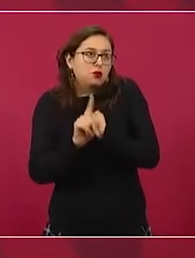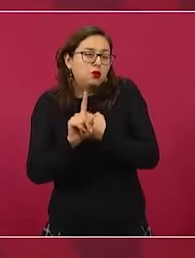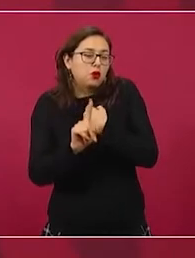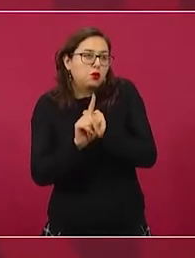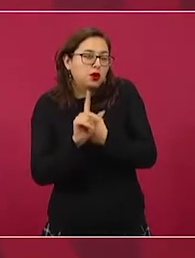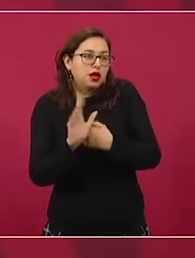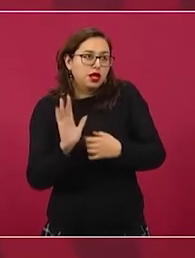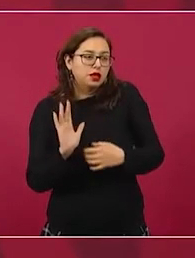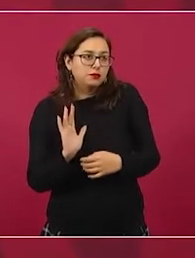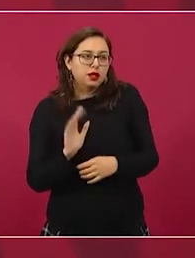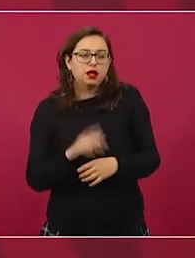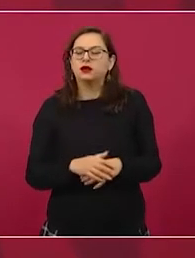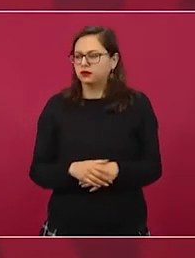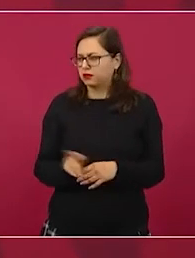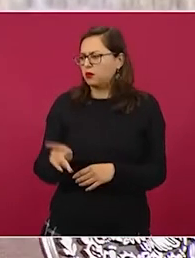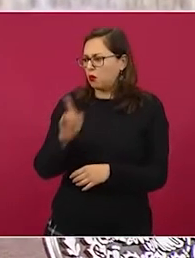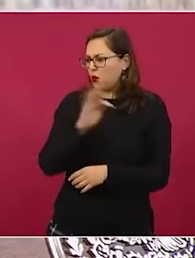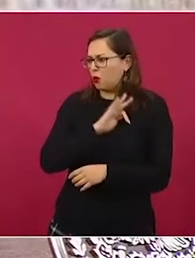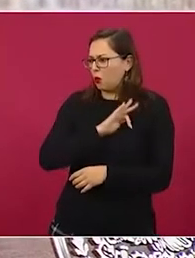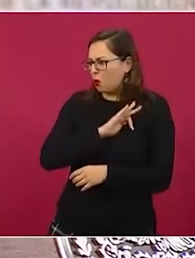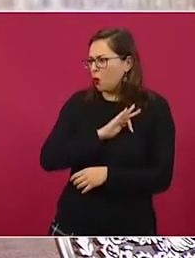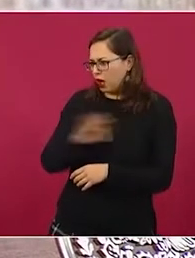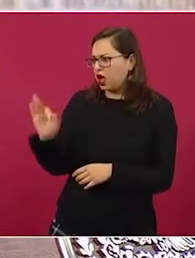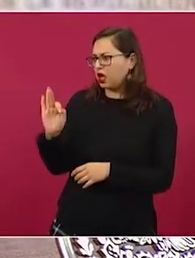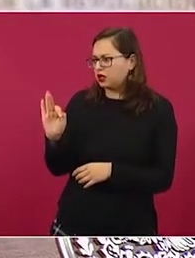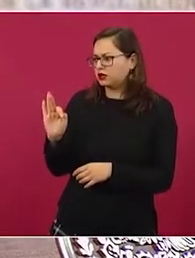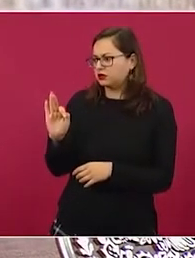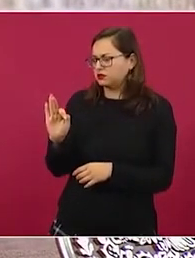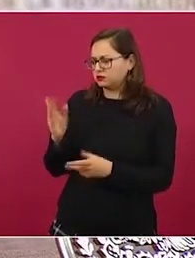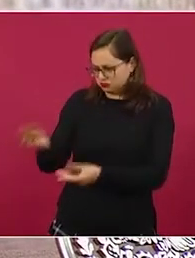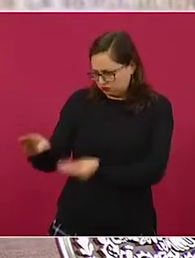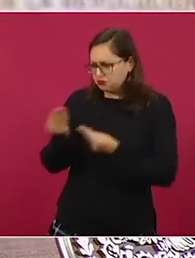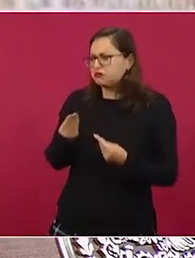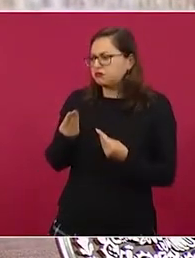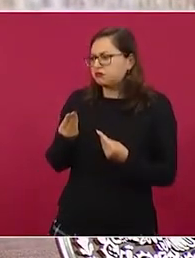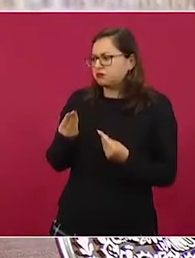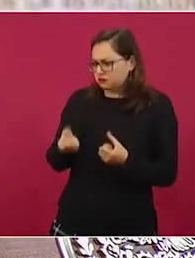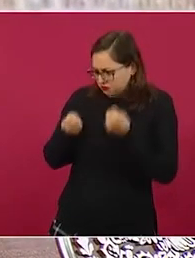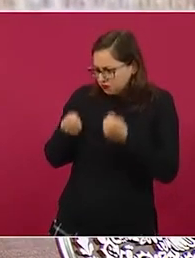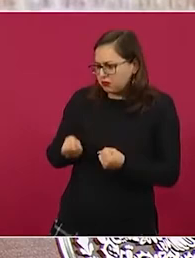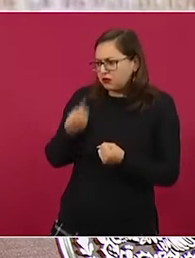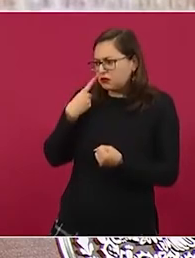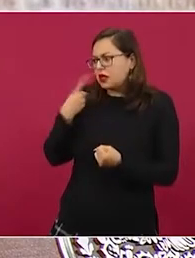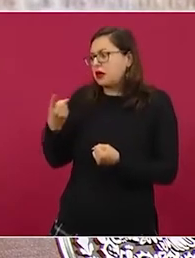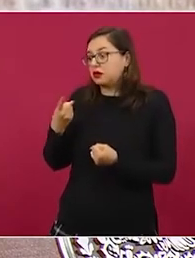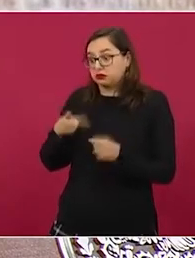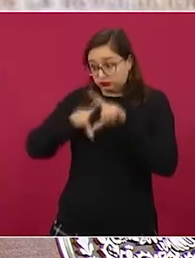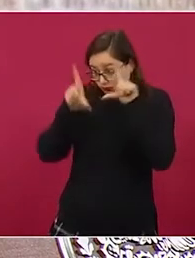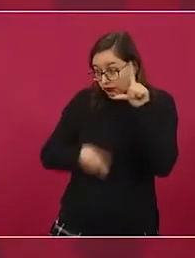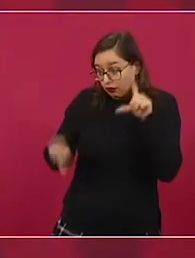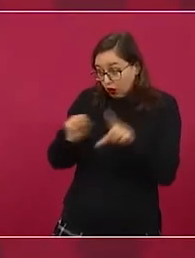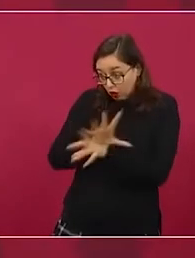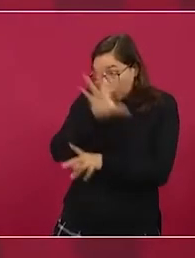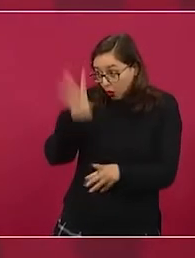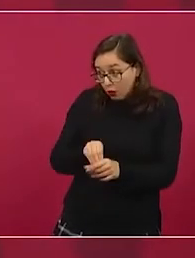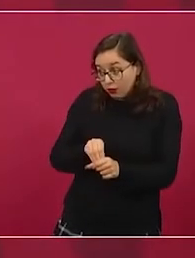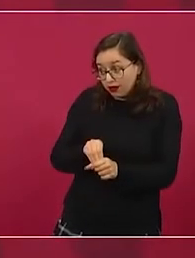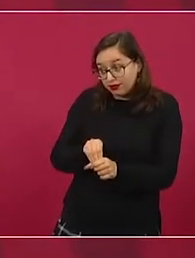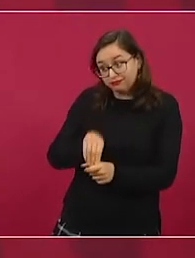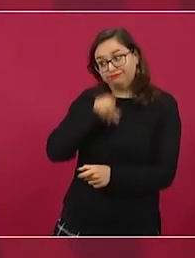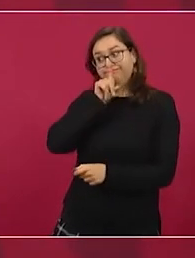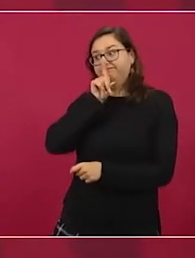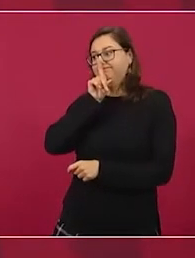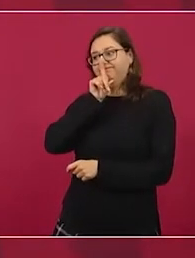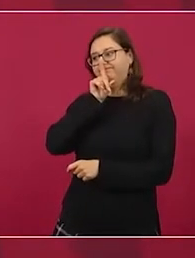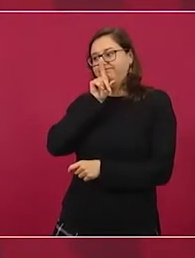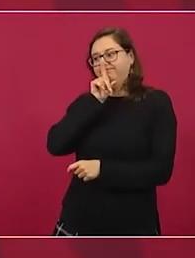es que no es un asunto general, porque yo